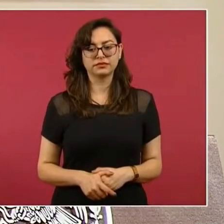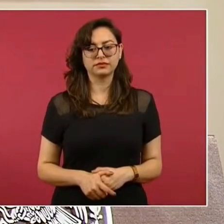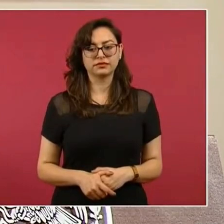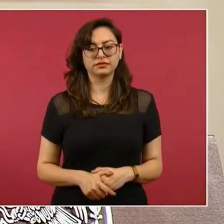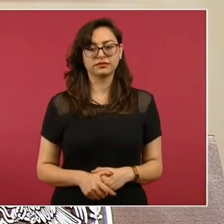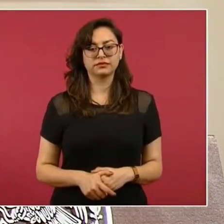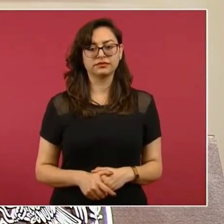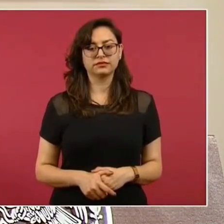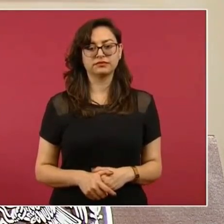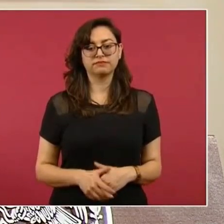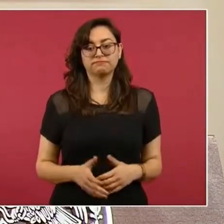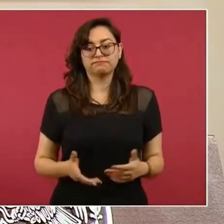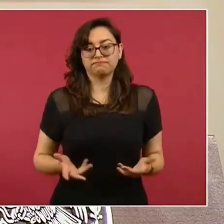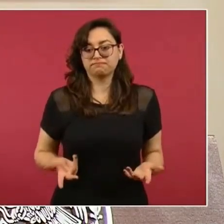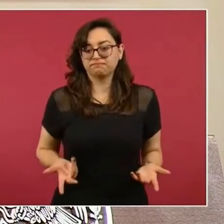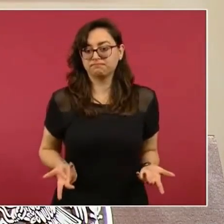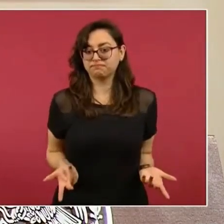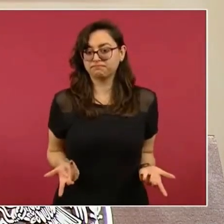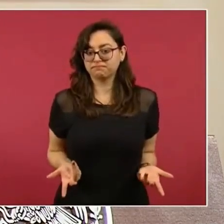Entonces.